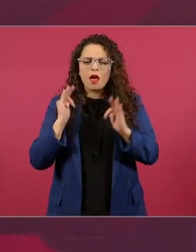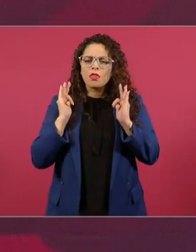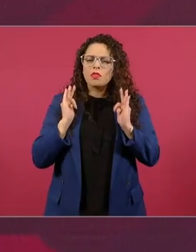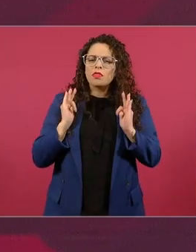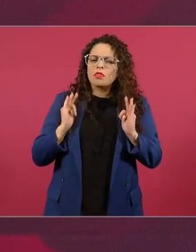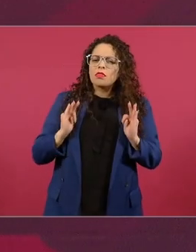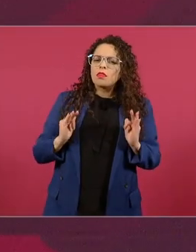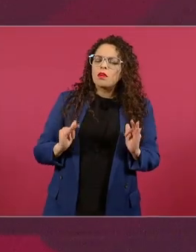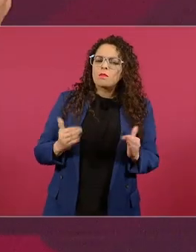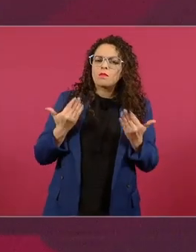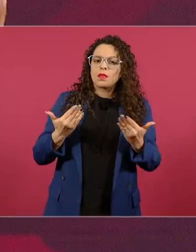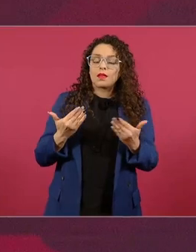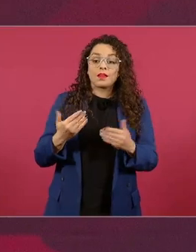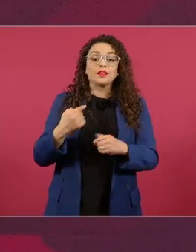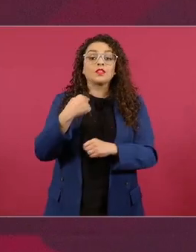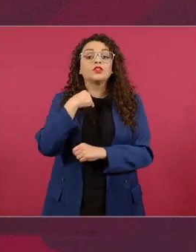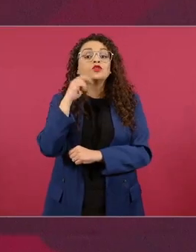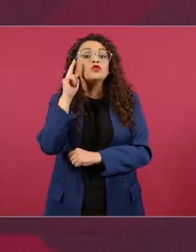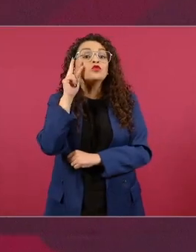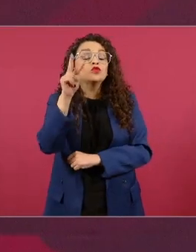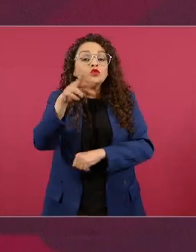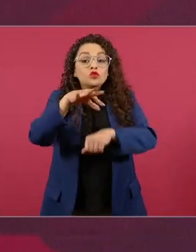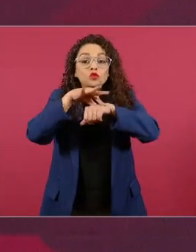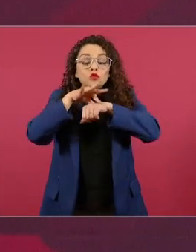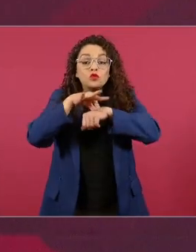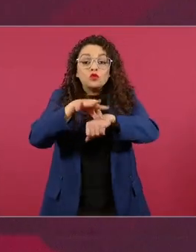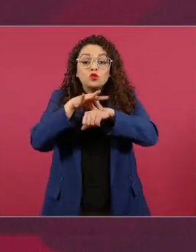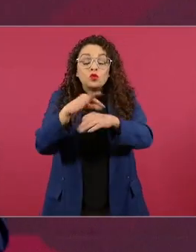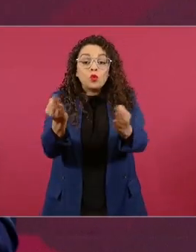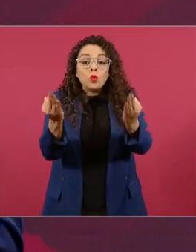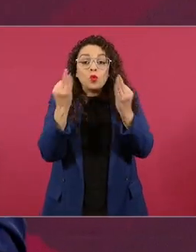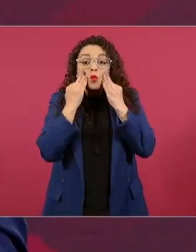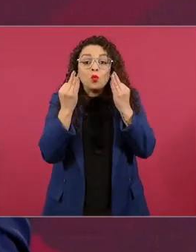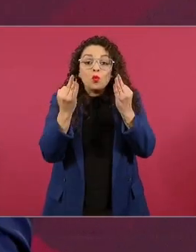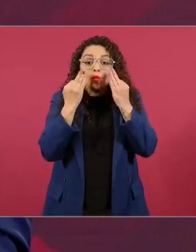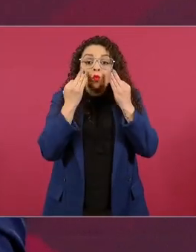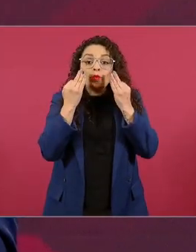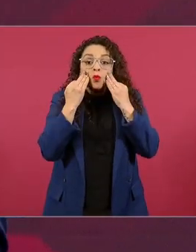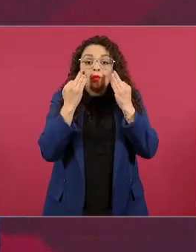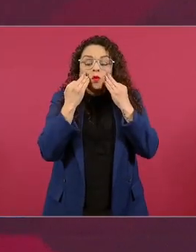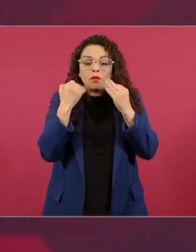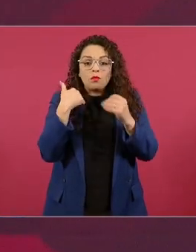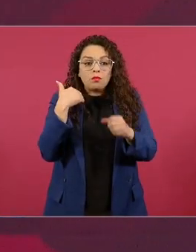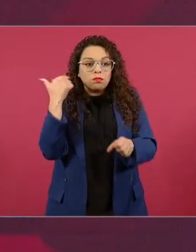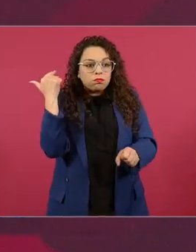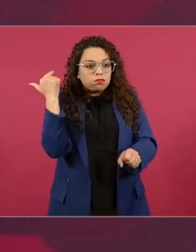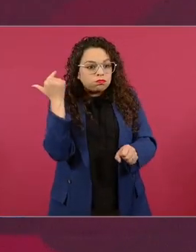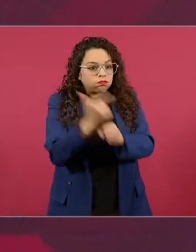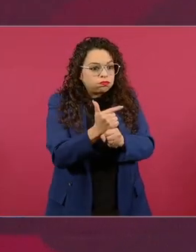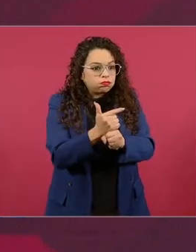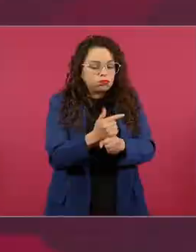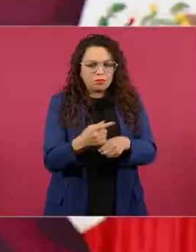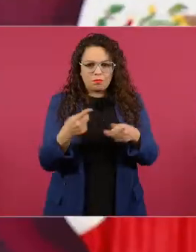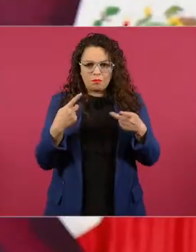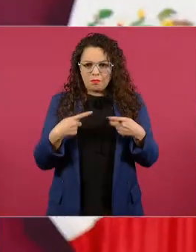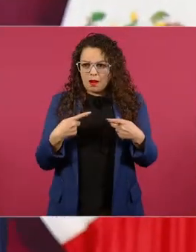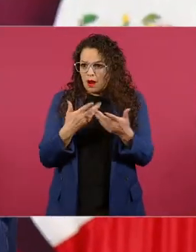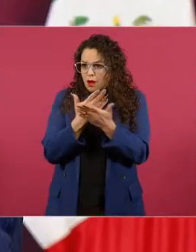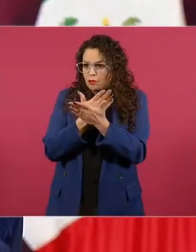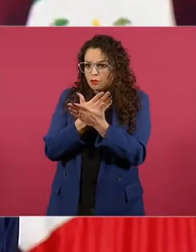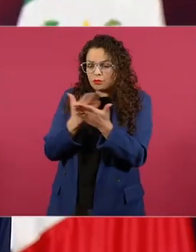de que la gente está muy consciente